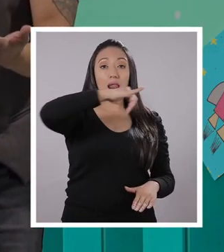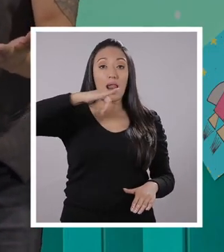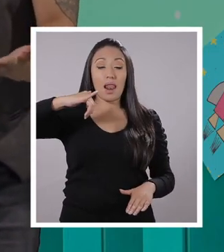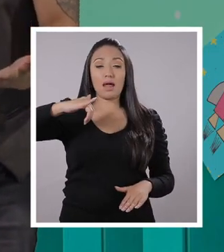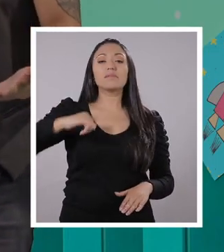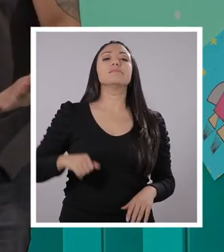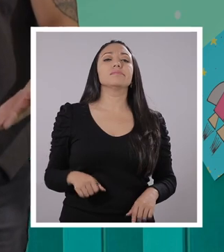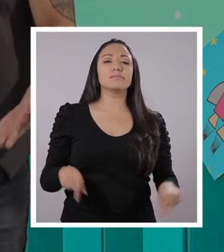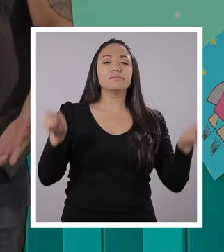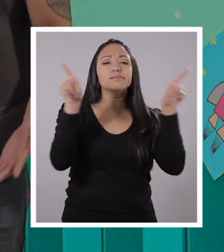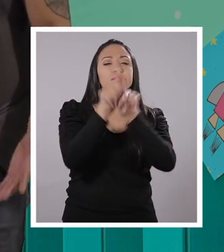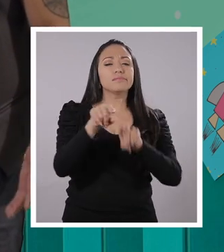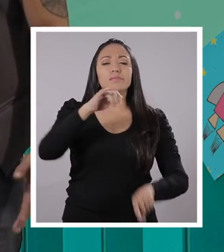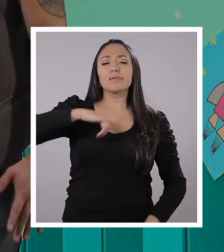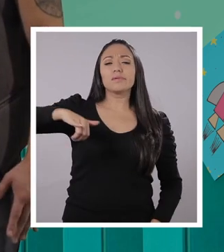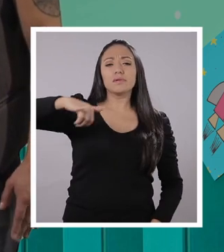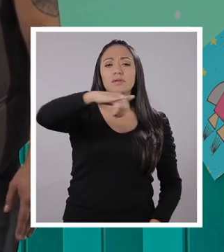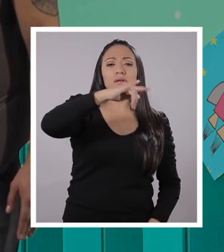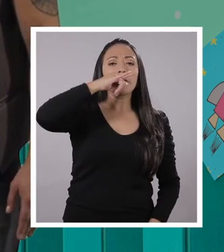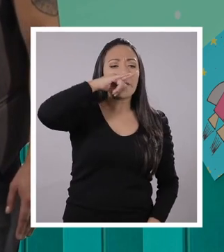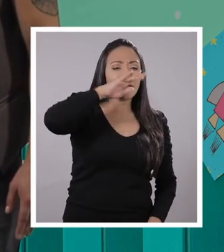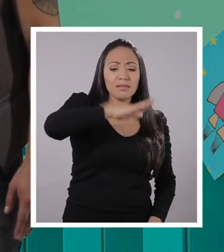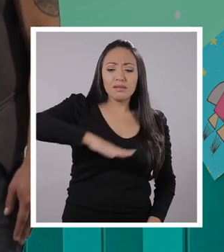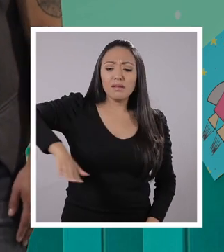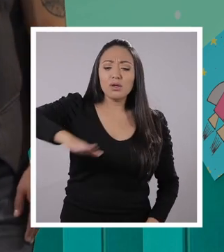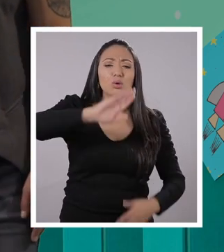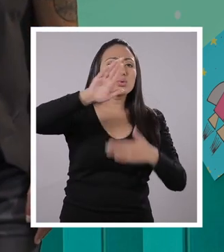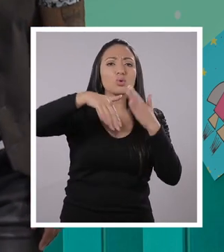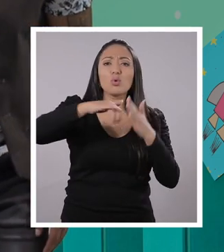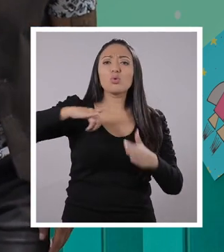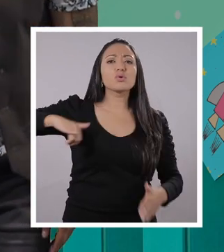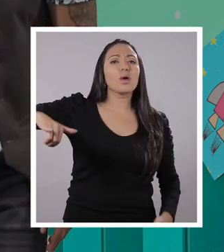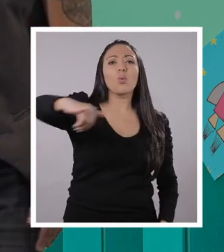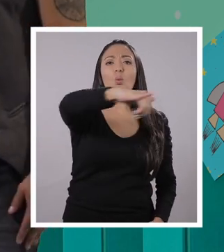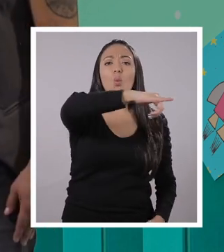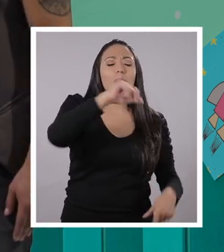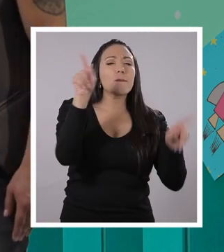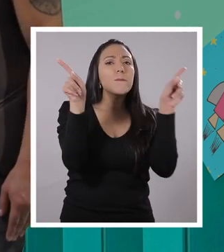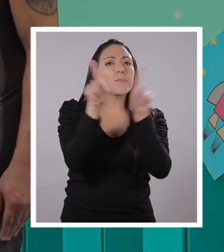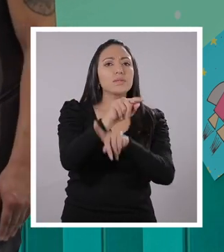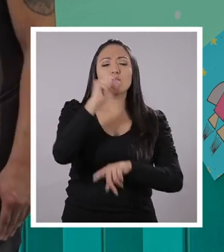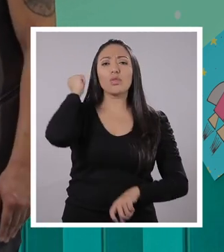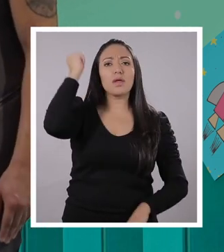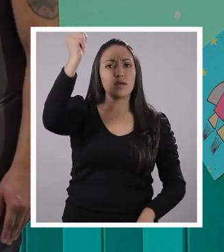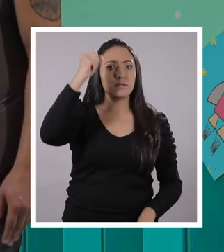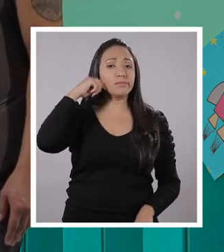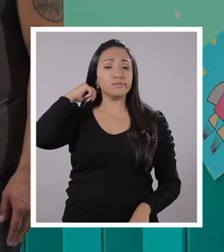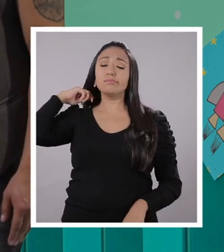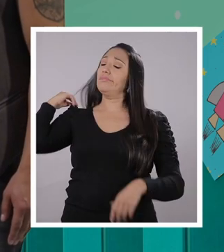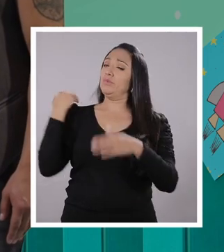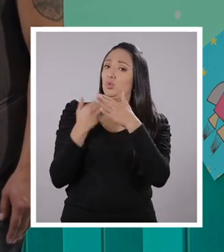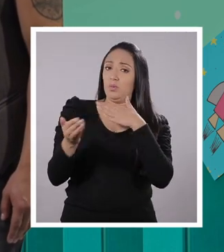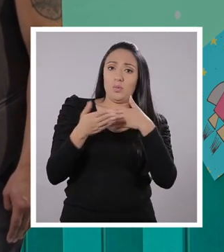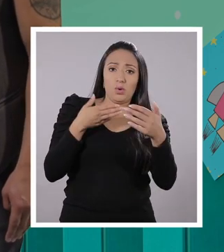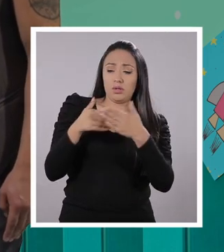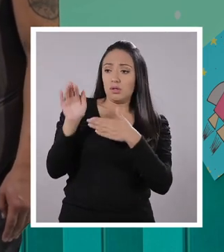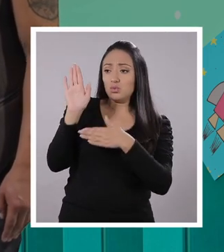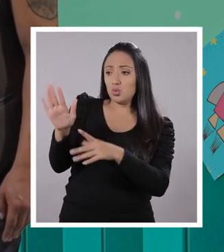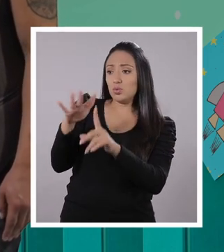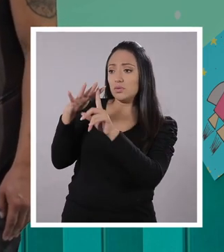Igual. Todos los niños son iguales. Tienen los mismos derechos. A pesar de cualquier situación